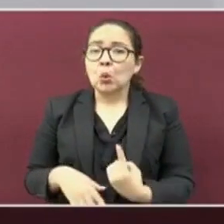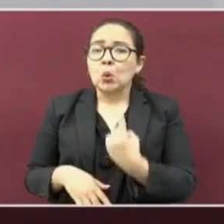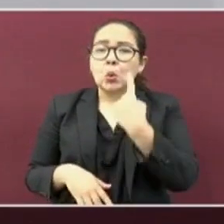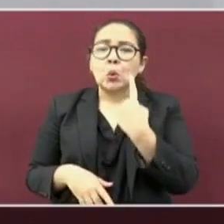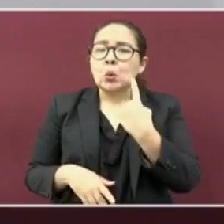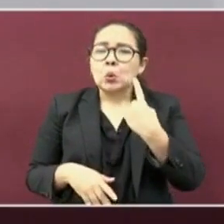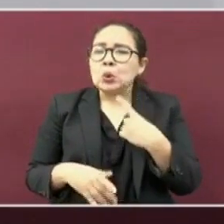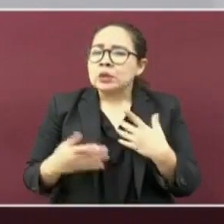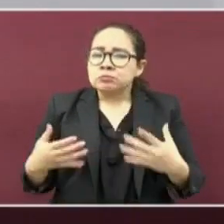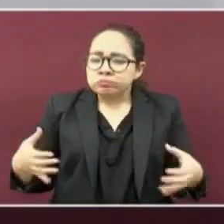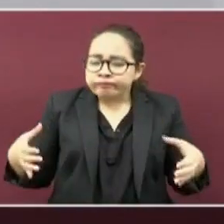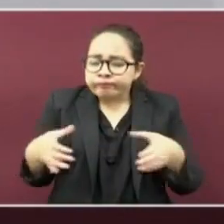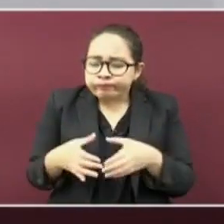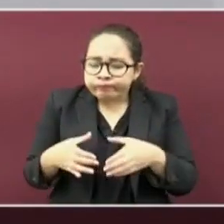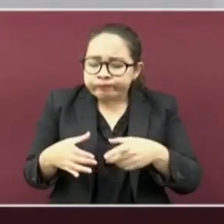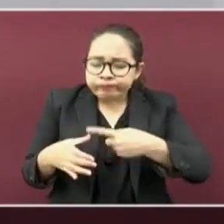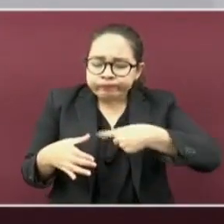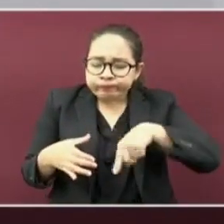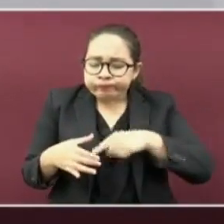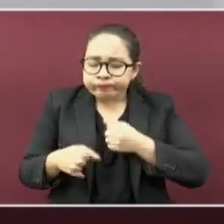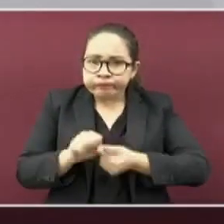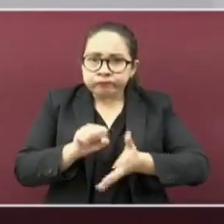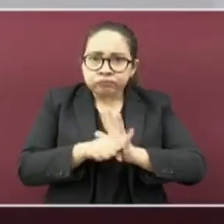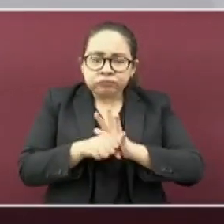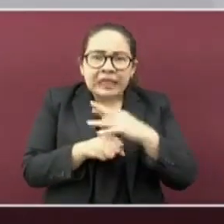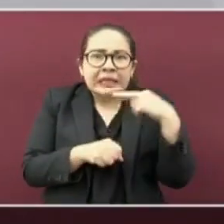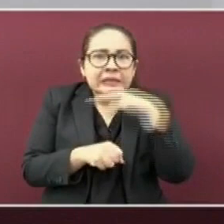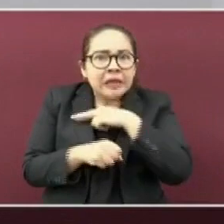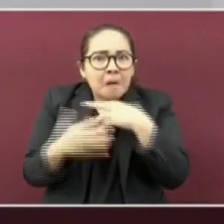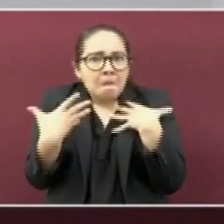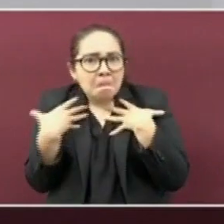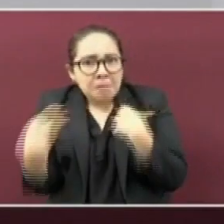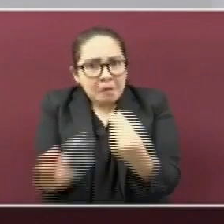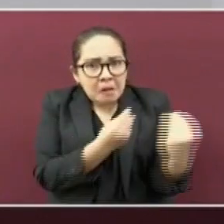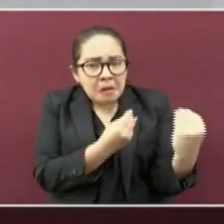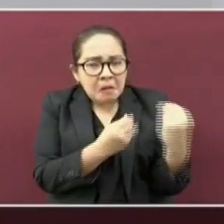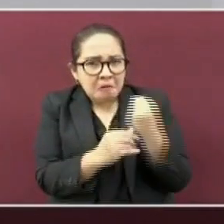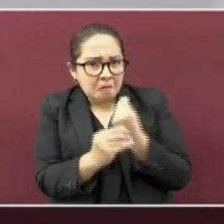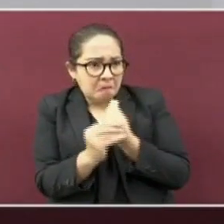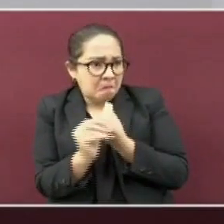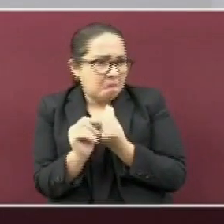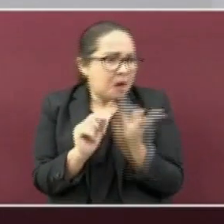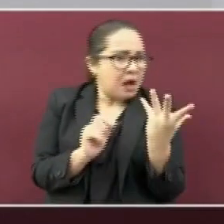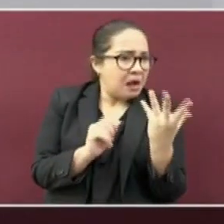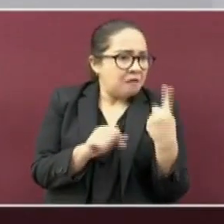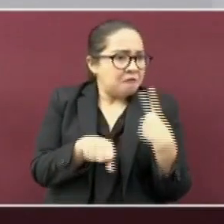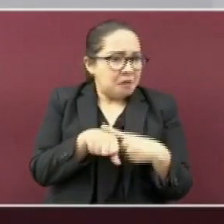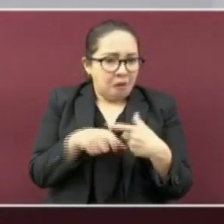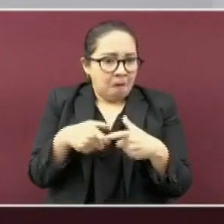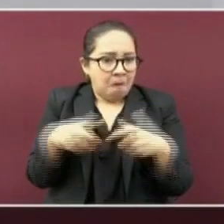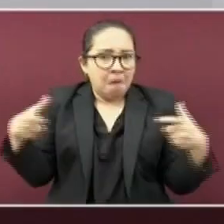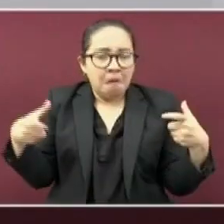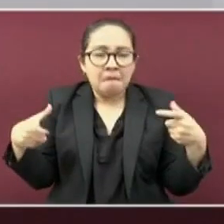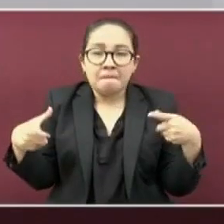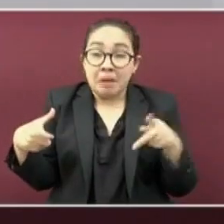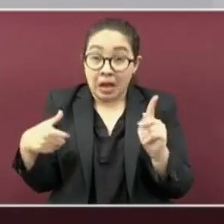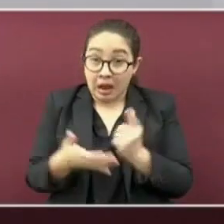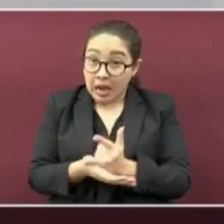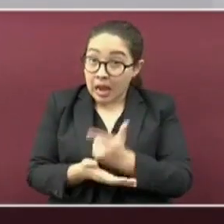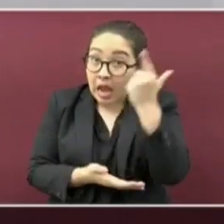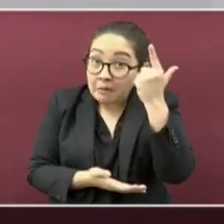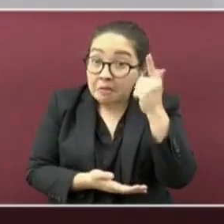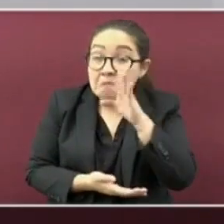transmite más rápido o a gran velocidad, pero que no causa enfermedad grave,